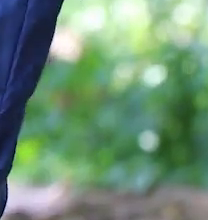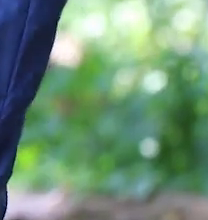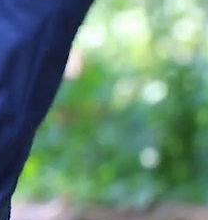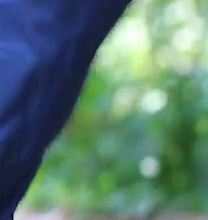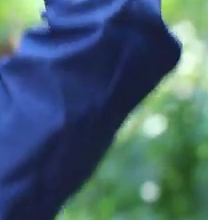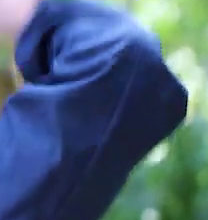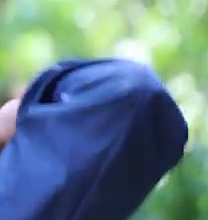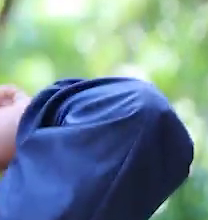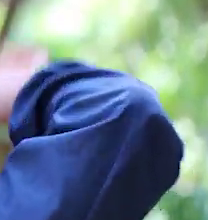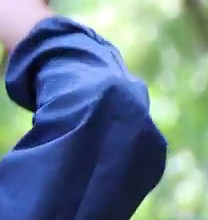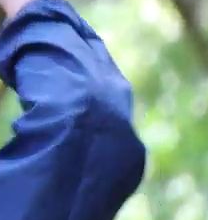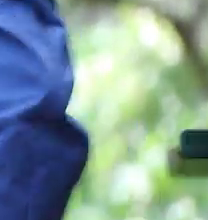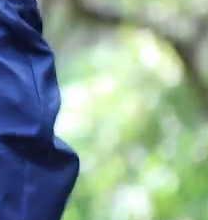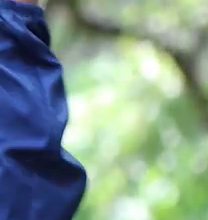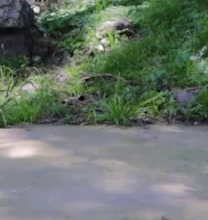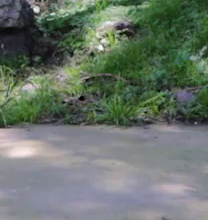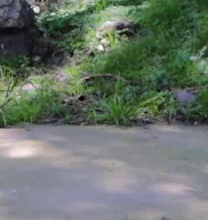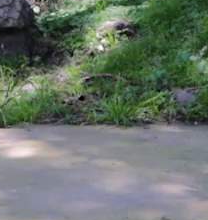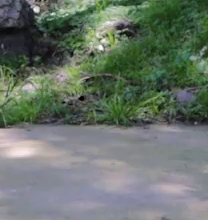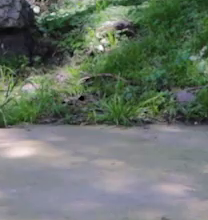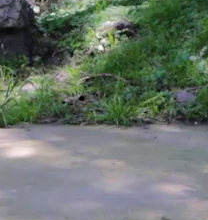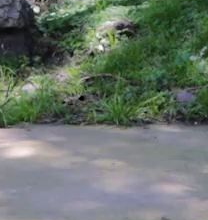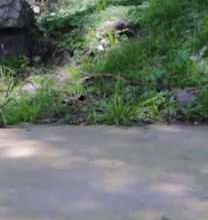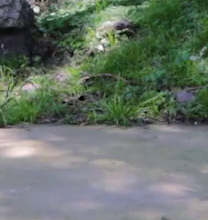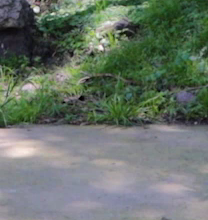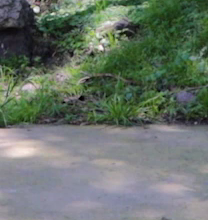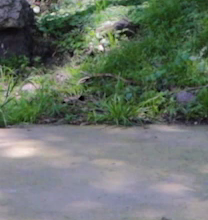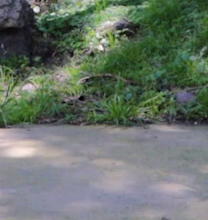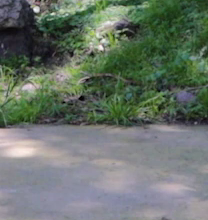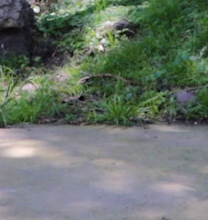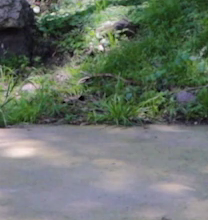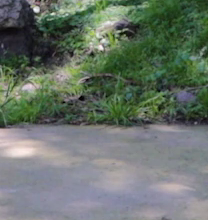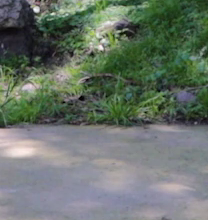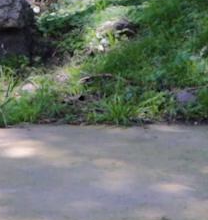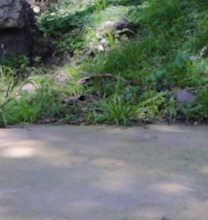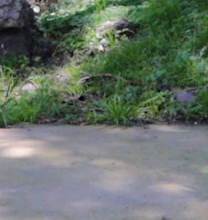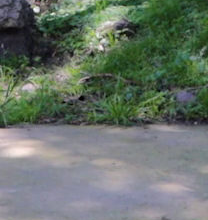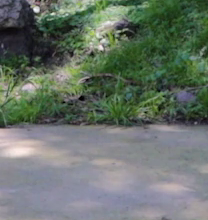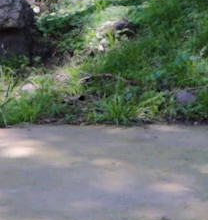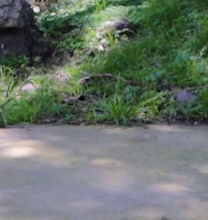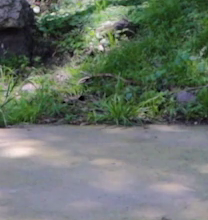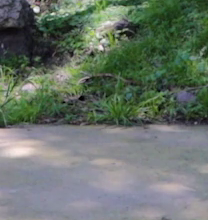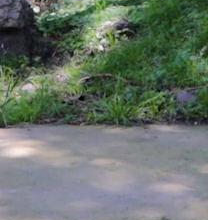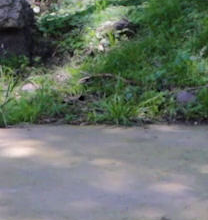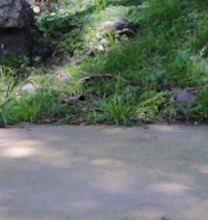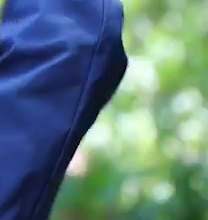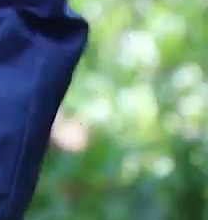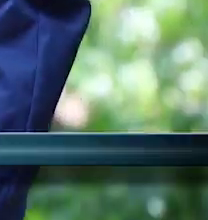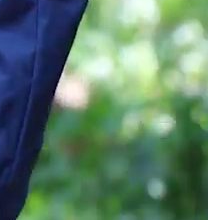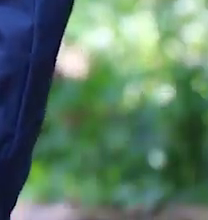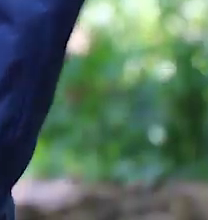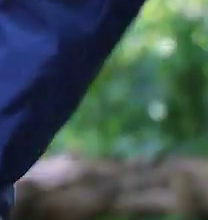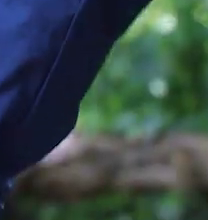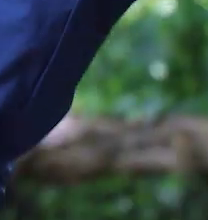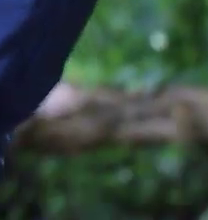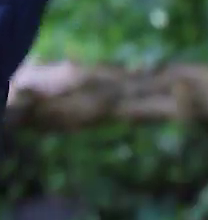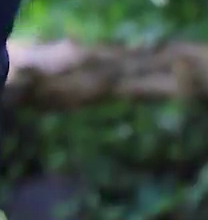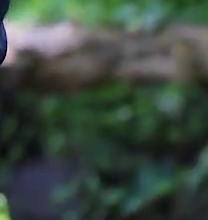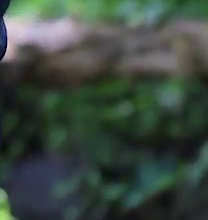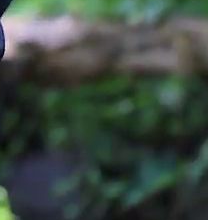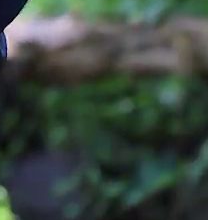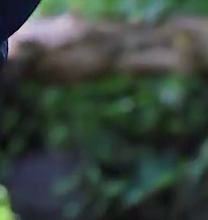Flexión y estendo. Con fuerza, con fuerza. Bien, Jair. Muy bien. Con fuerza. Uno más. Bien.